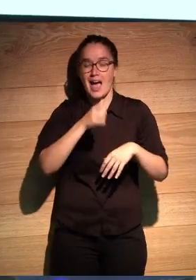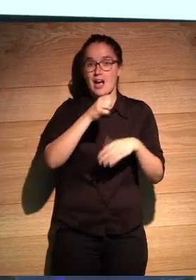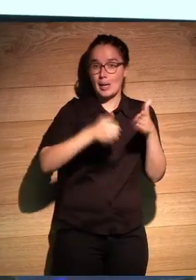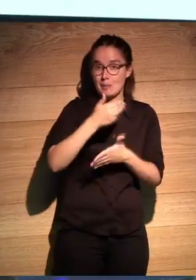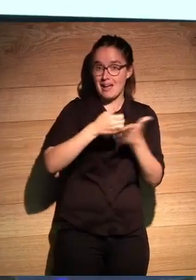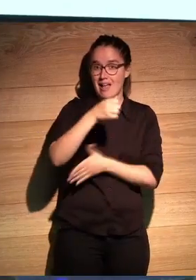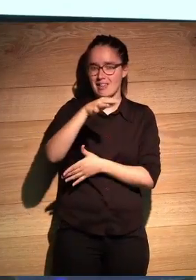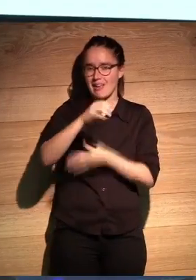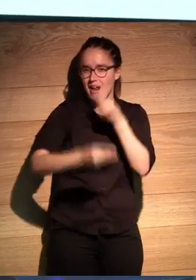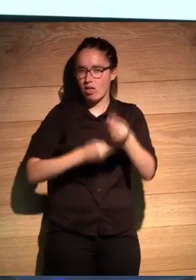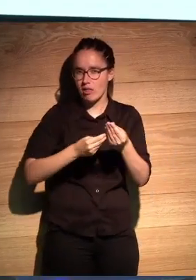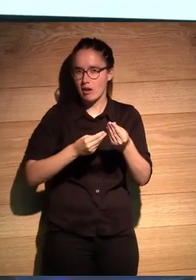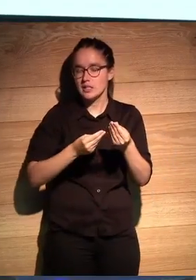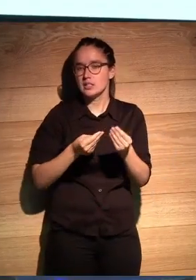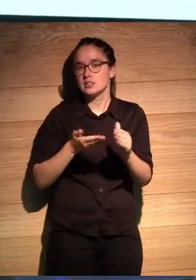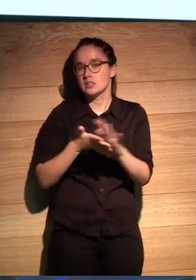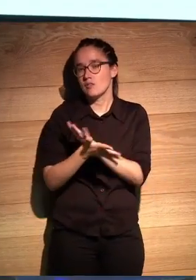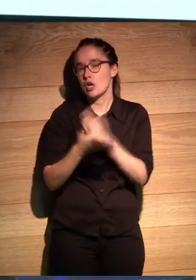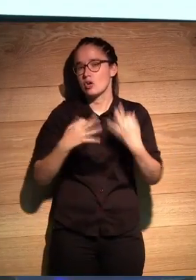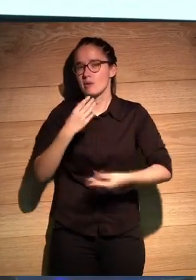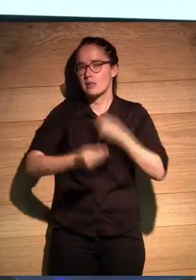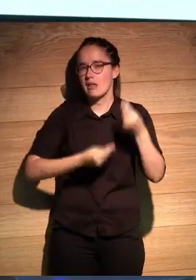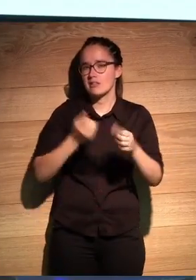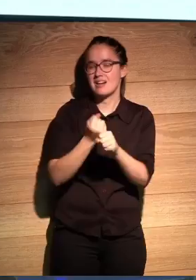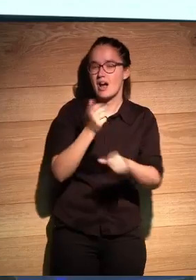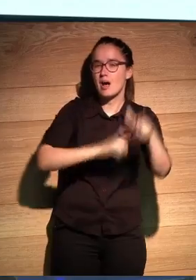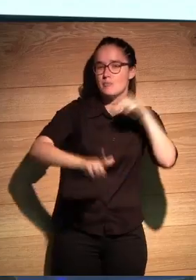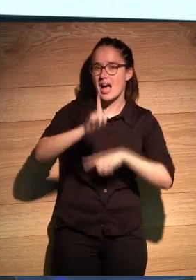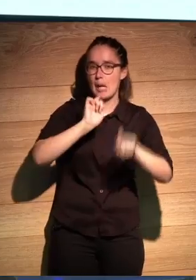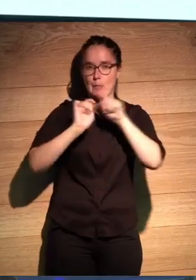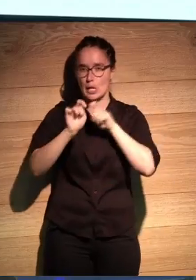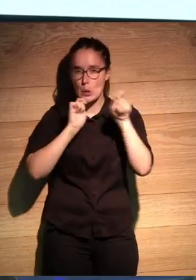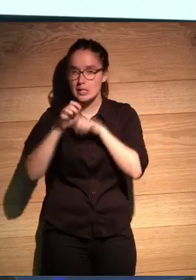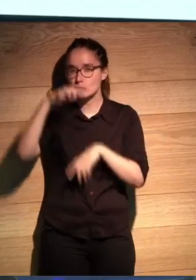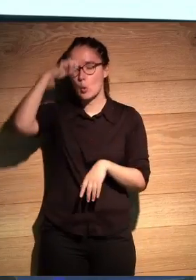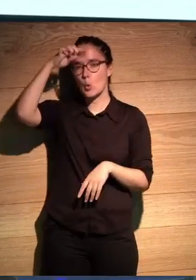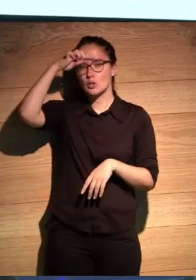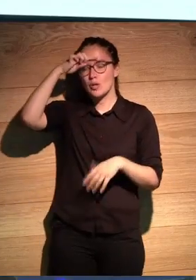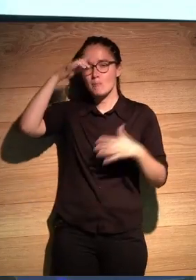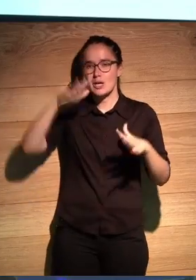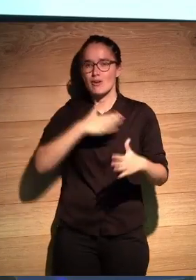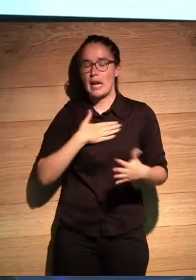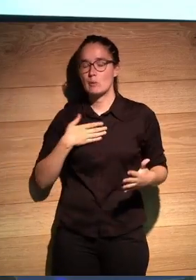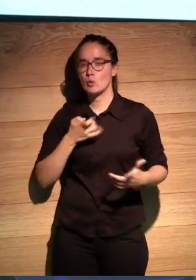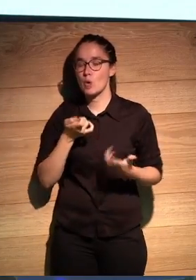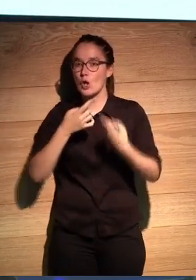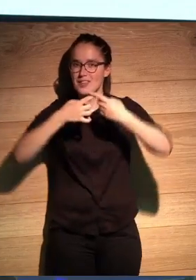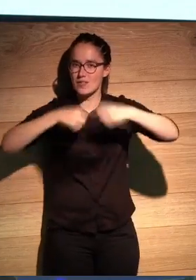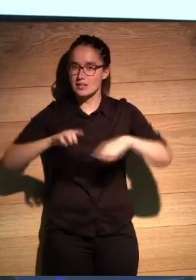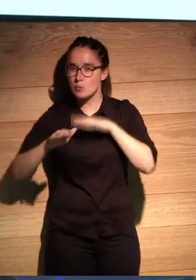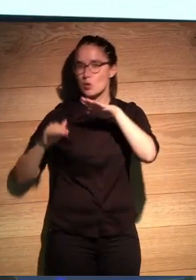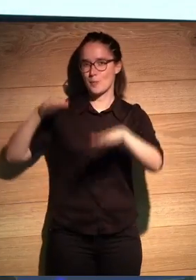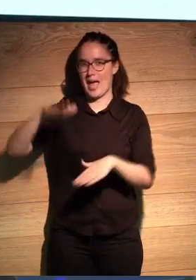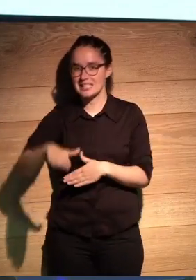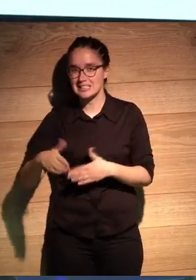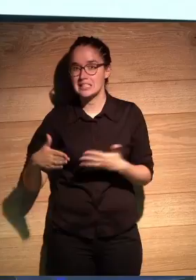que se dedica a trabajar el viaje, el periodismo, la cultura, pero queríamos dar un pasito más